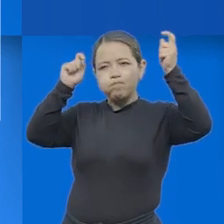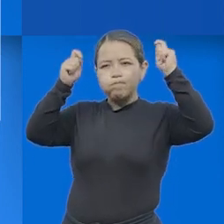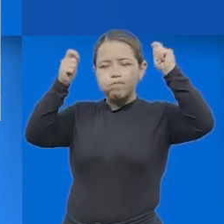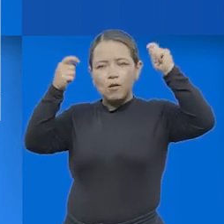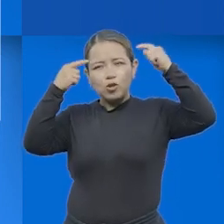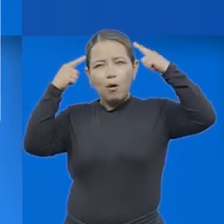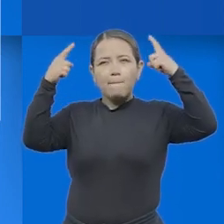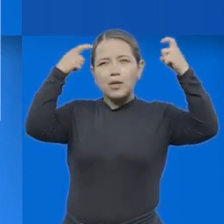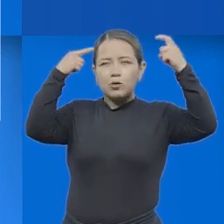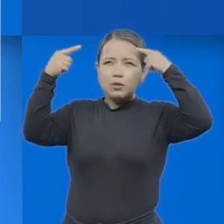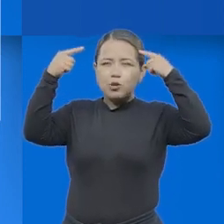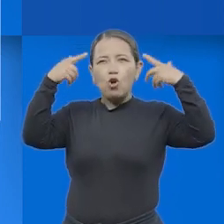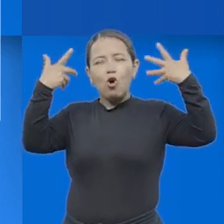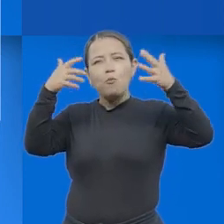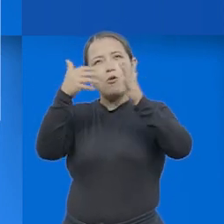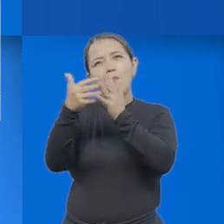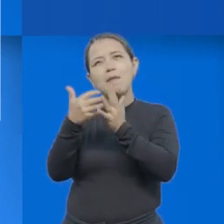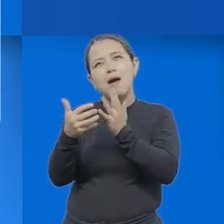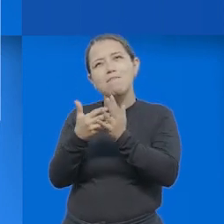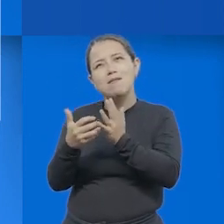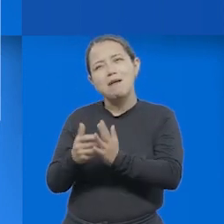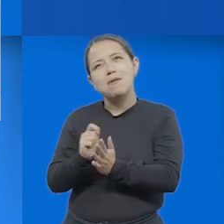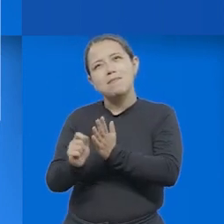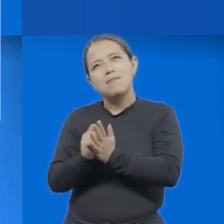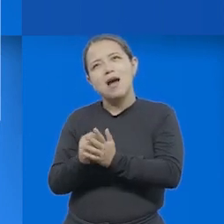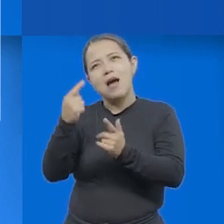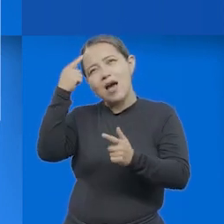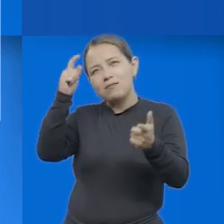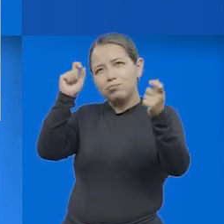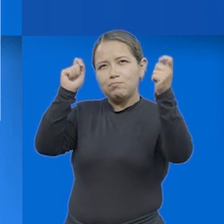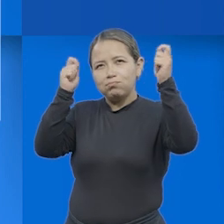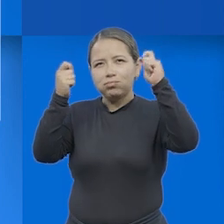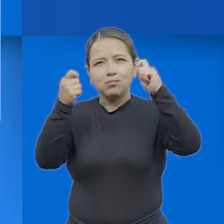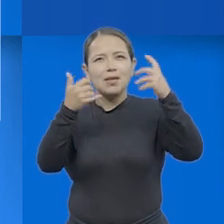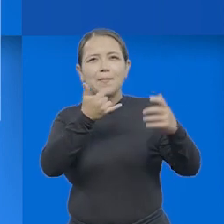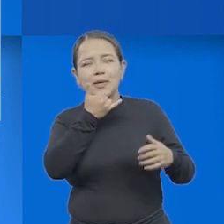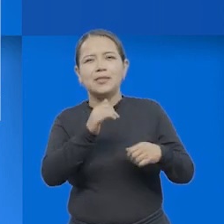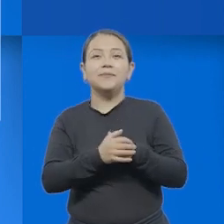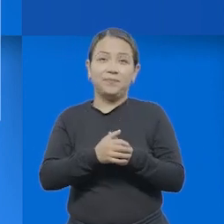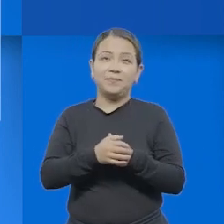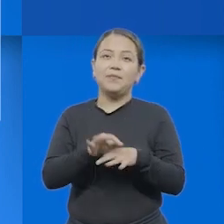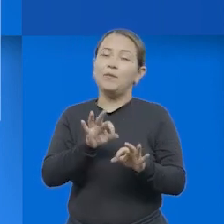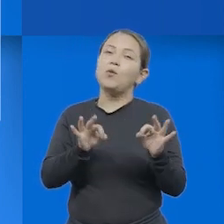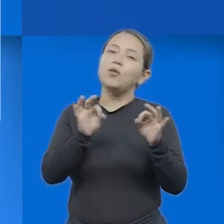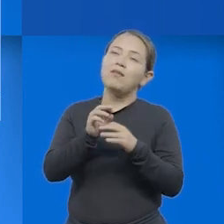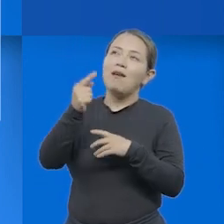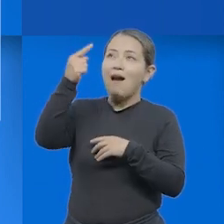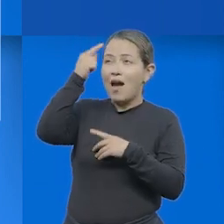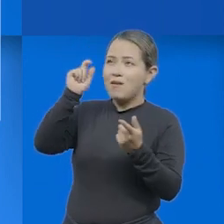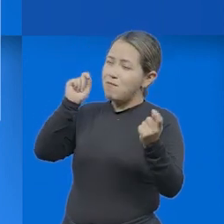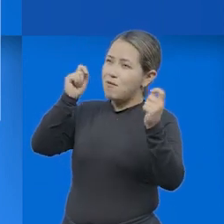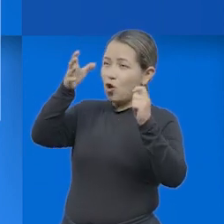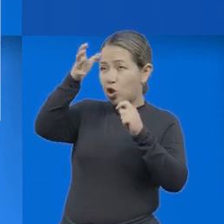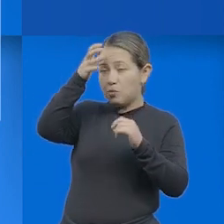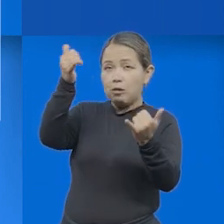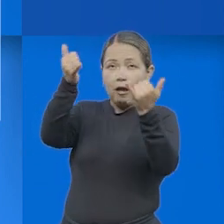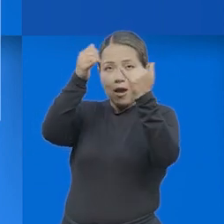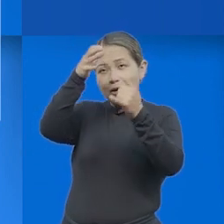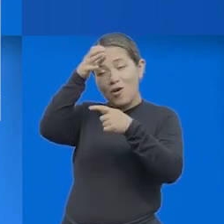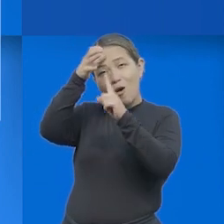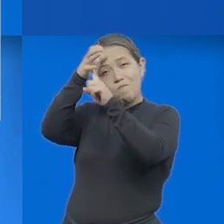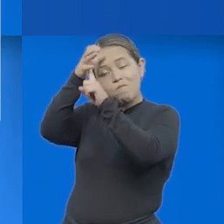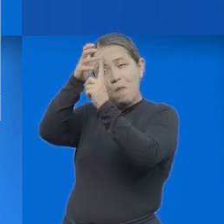mente cuando estamos pensando en construir un texto. Luego de hacer este proceso, pasamos a transformar el